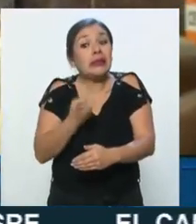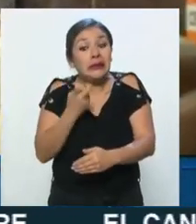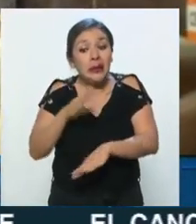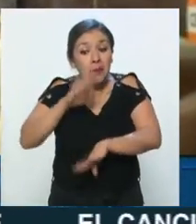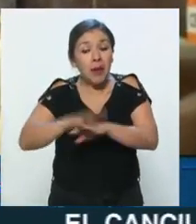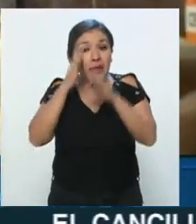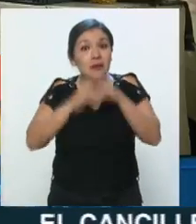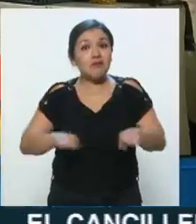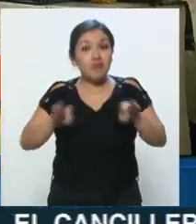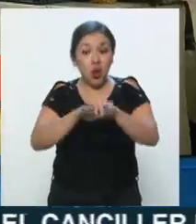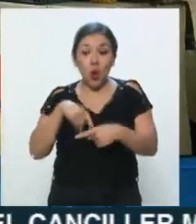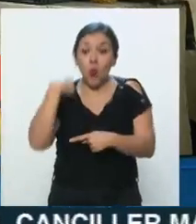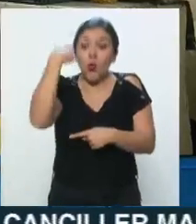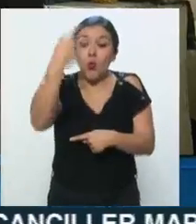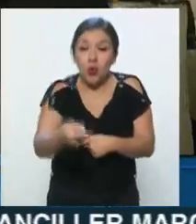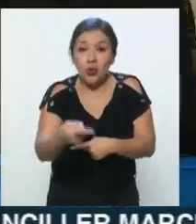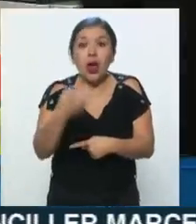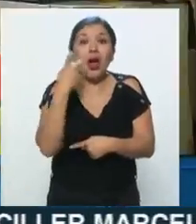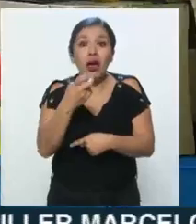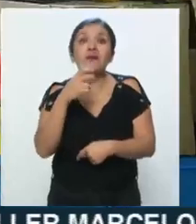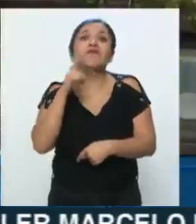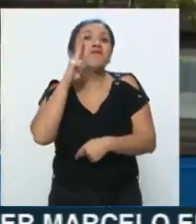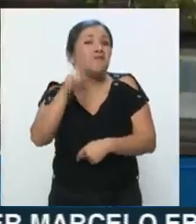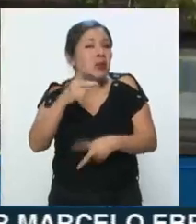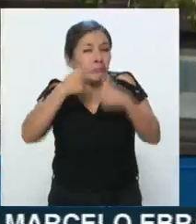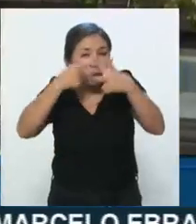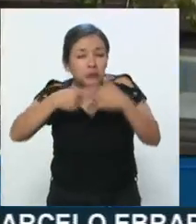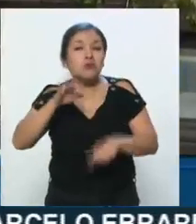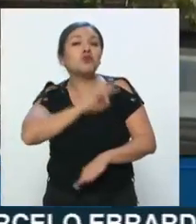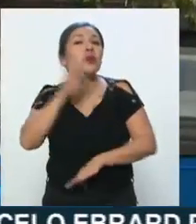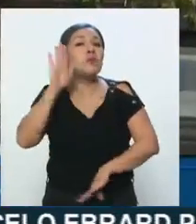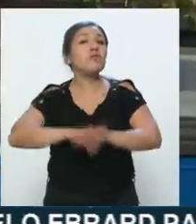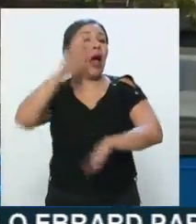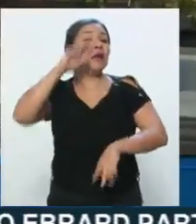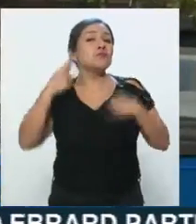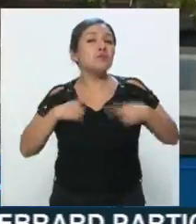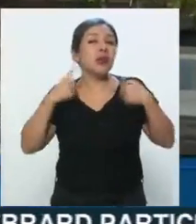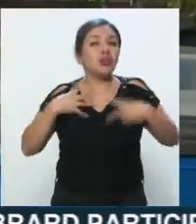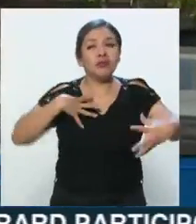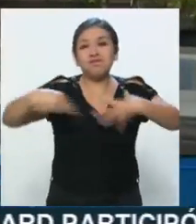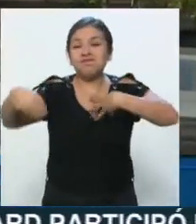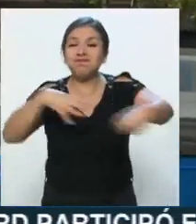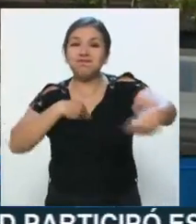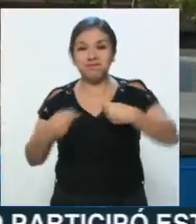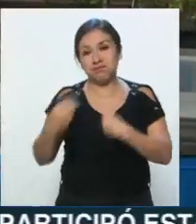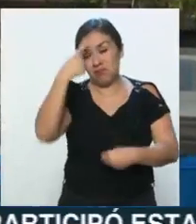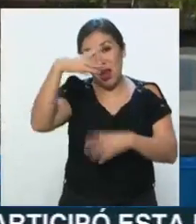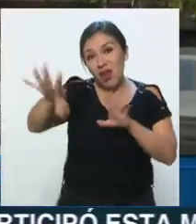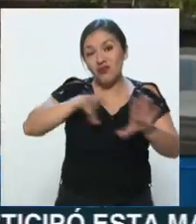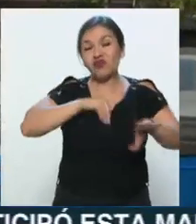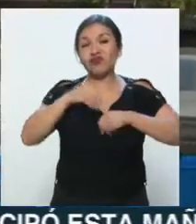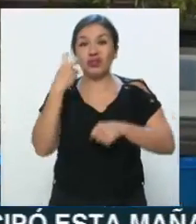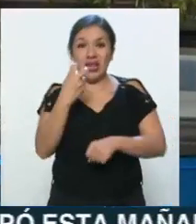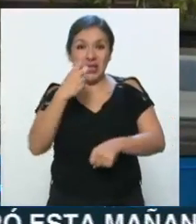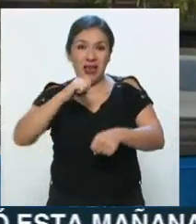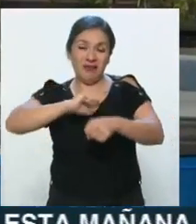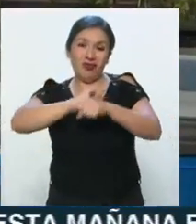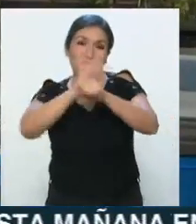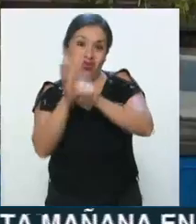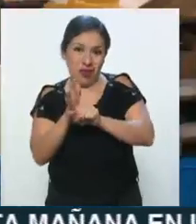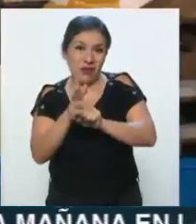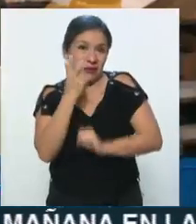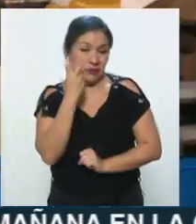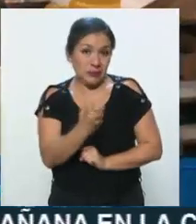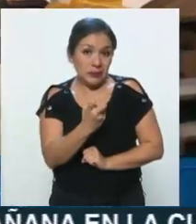y la semana que viene está previsto el pico de contagios de esta pandemia